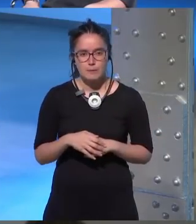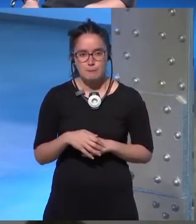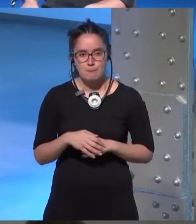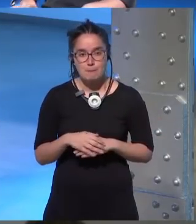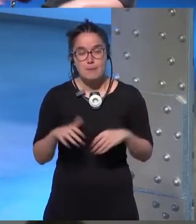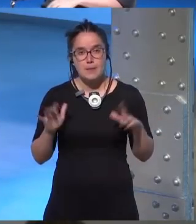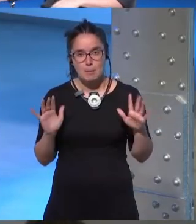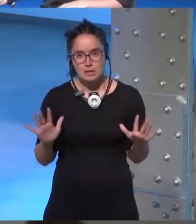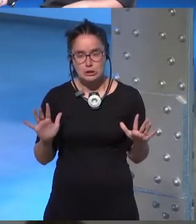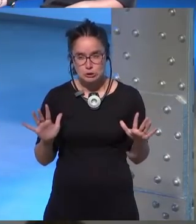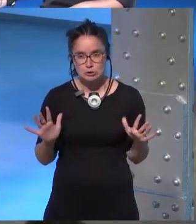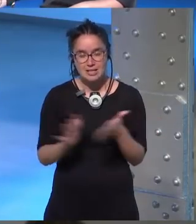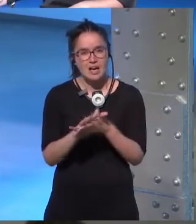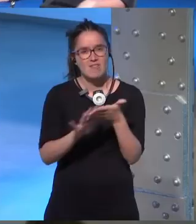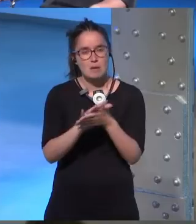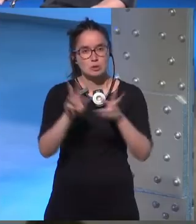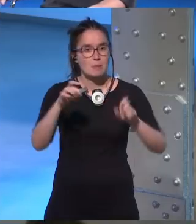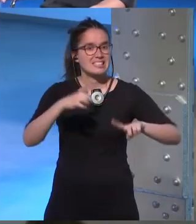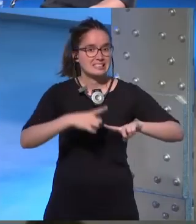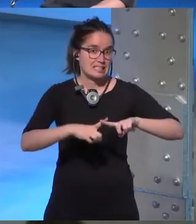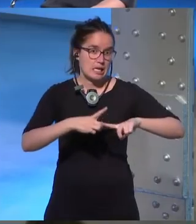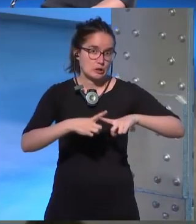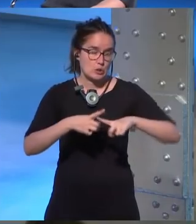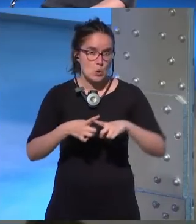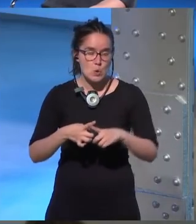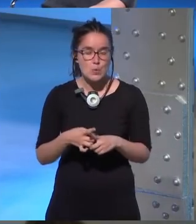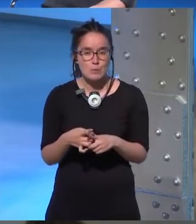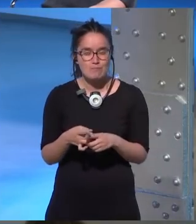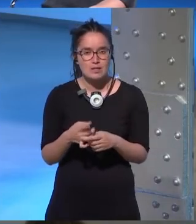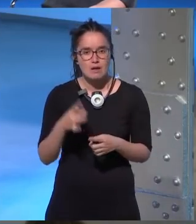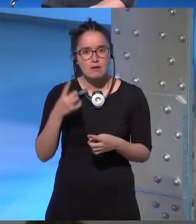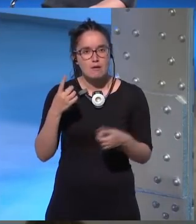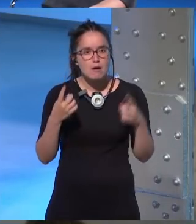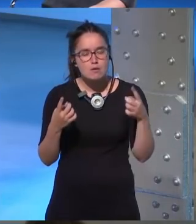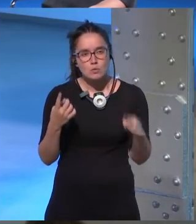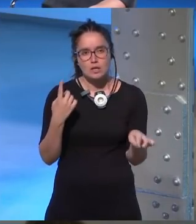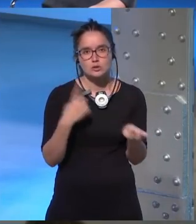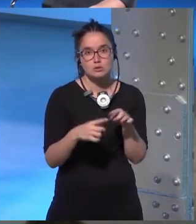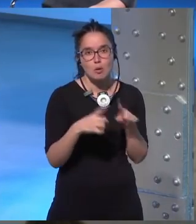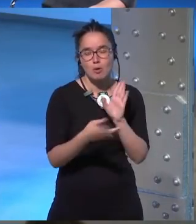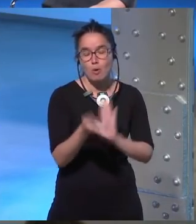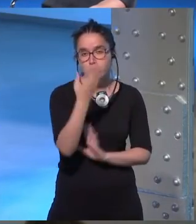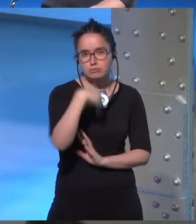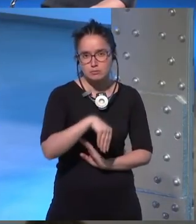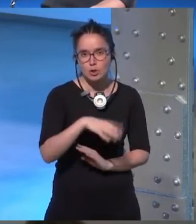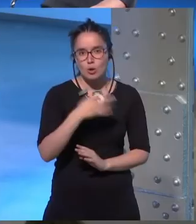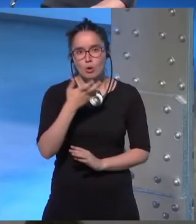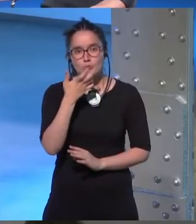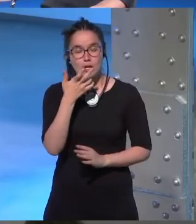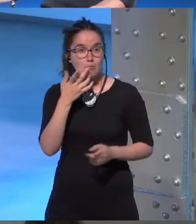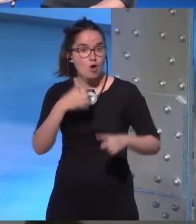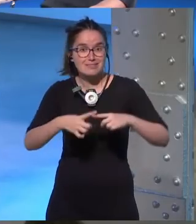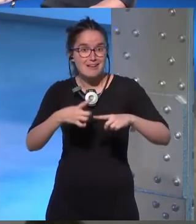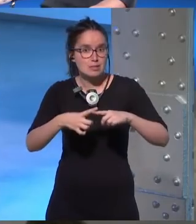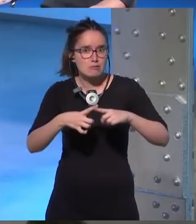pero ya que hablamos de sexualidad hay elementos que se suelen obviar lo de mantener relaciones